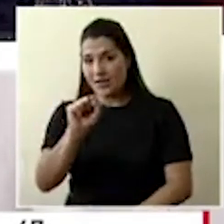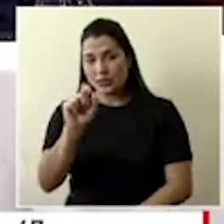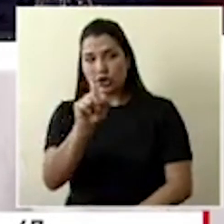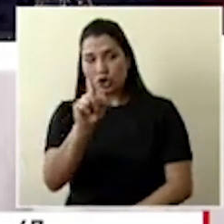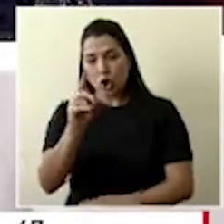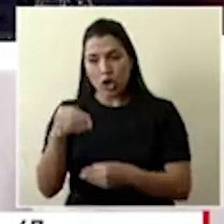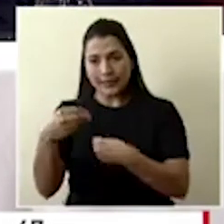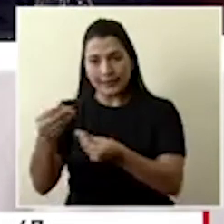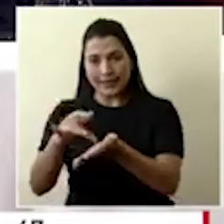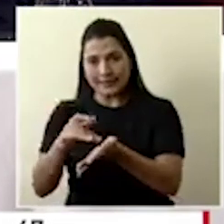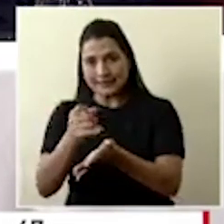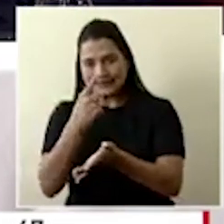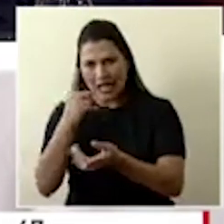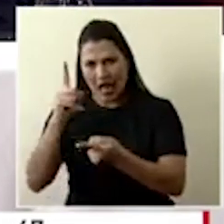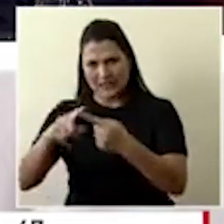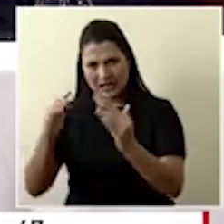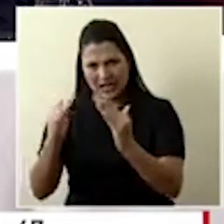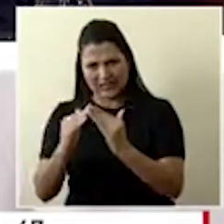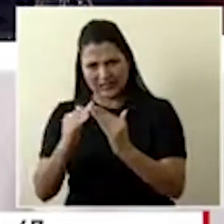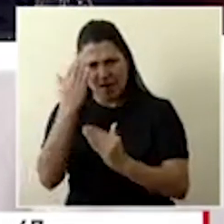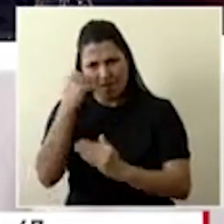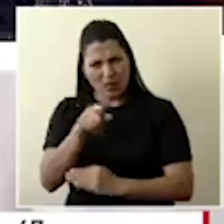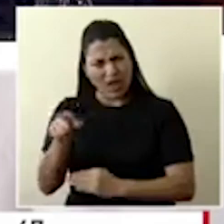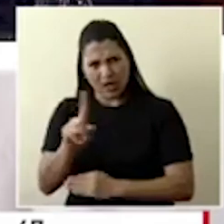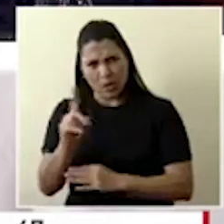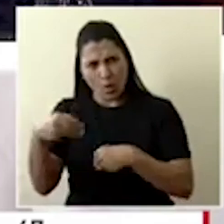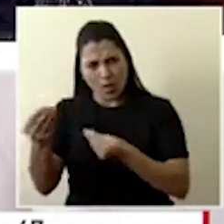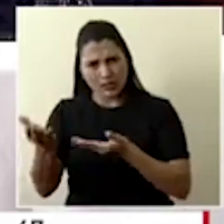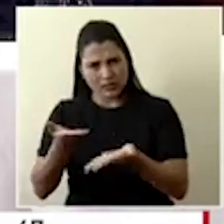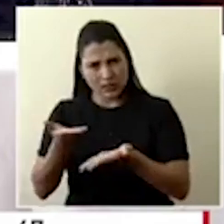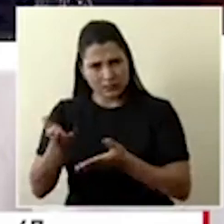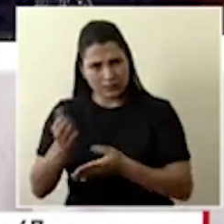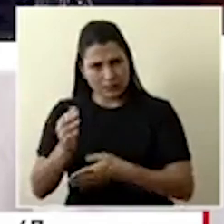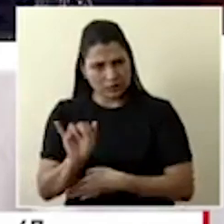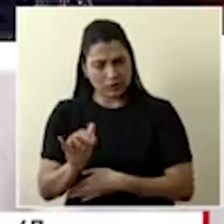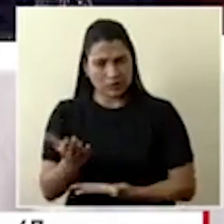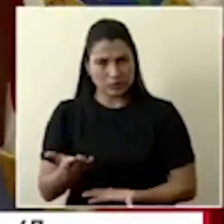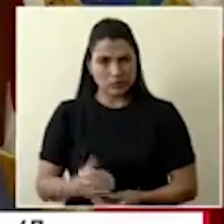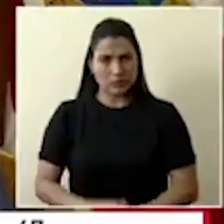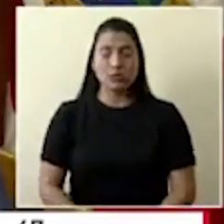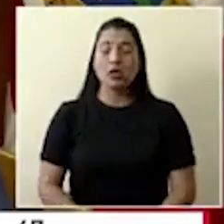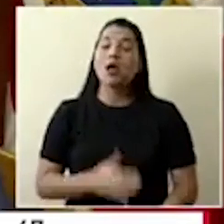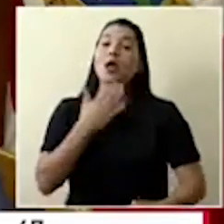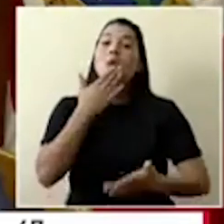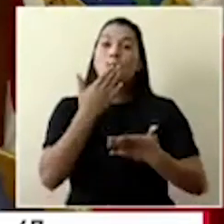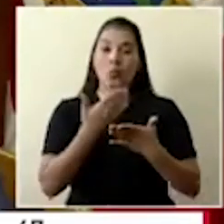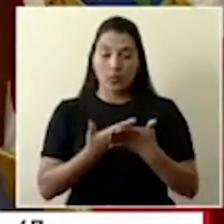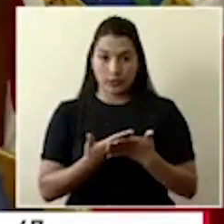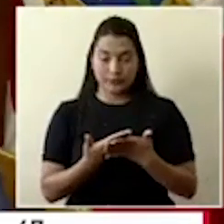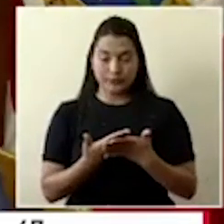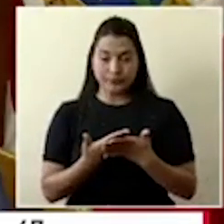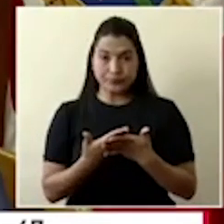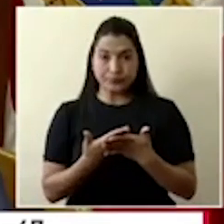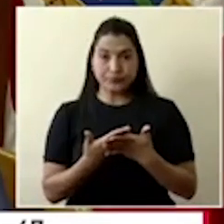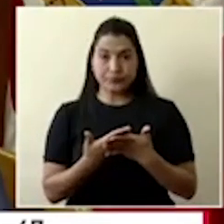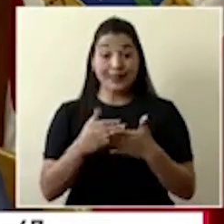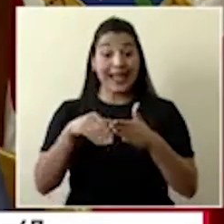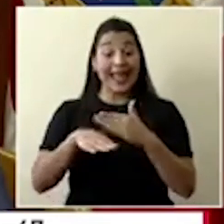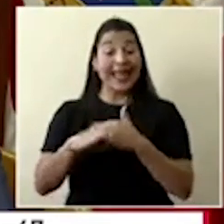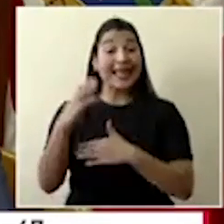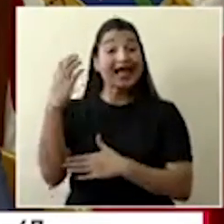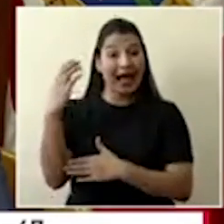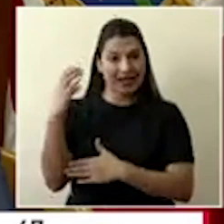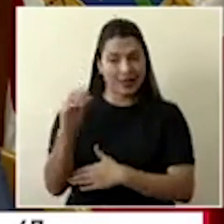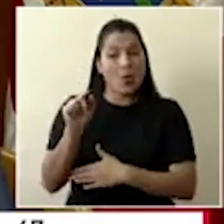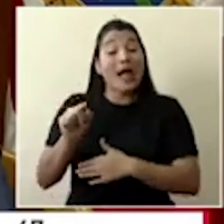domicilio. ¿Por qué no se dispone de ese servicio en estos centros? Bueno, justamente en Cartago